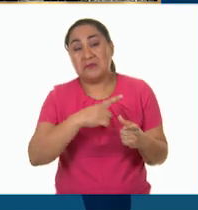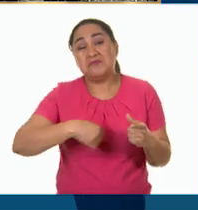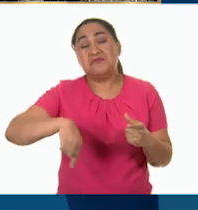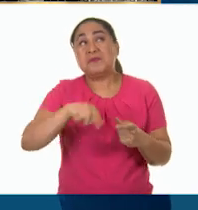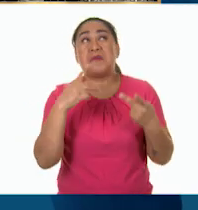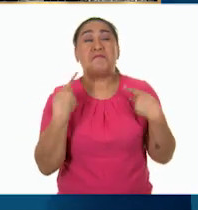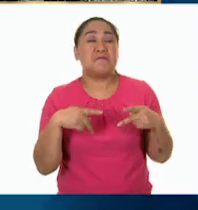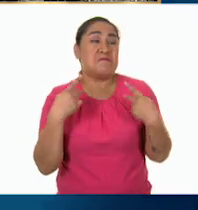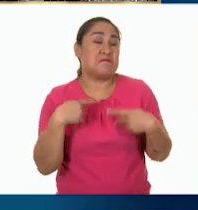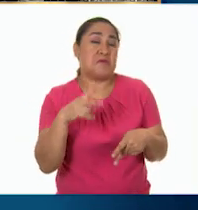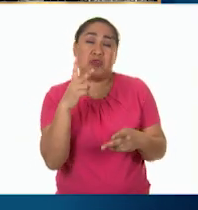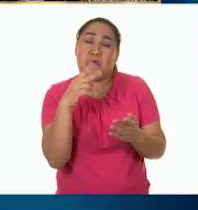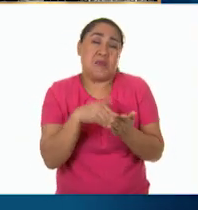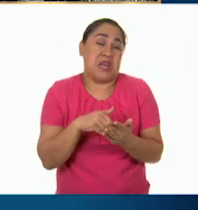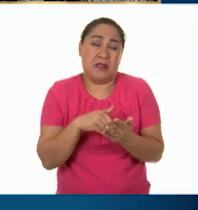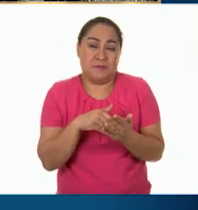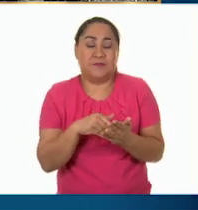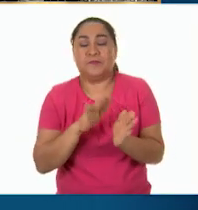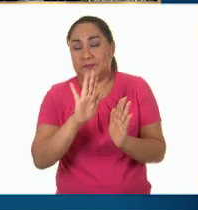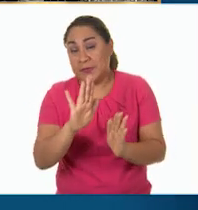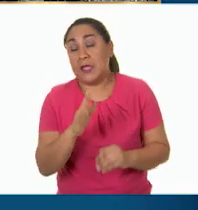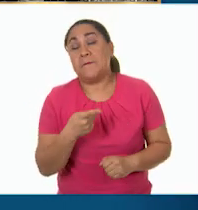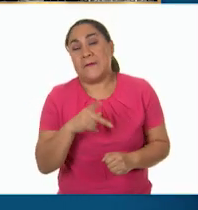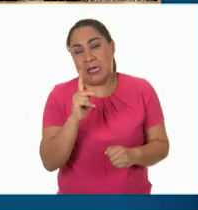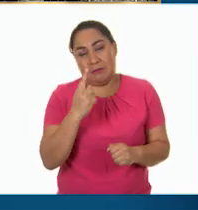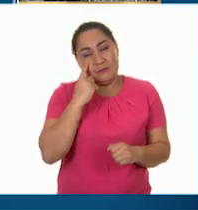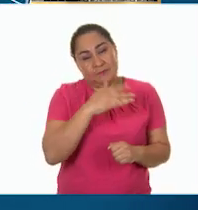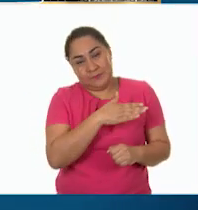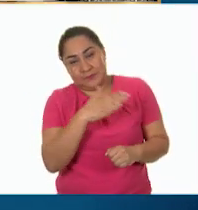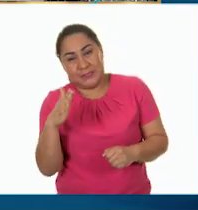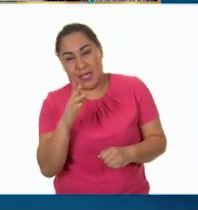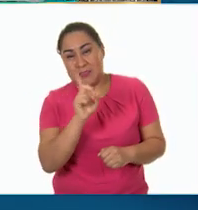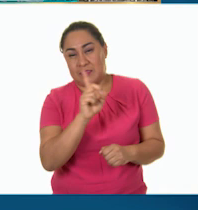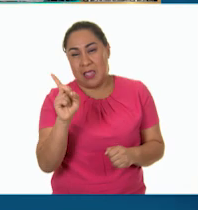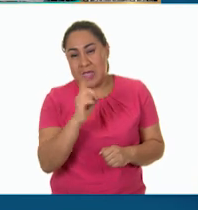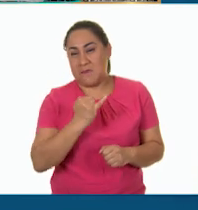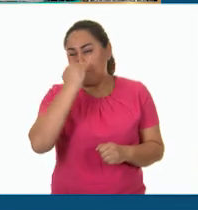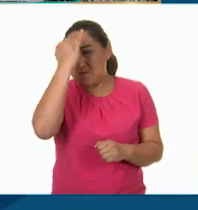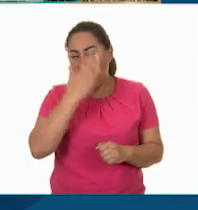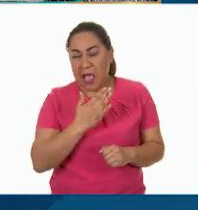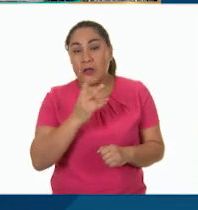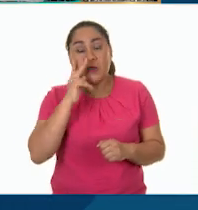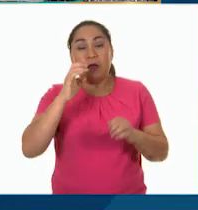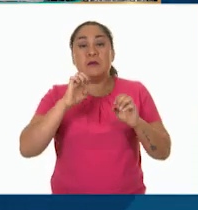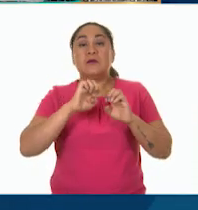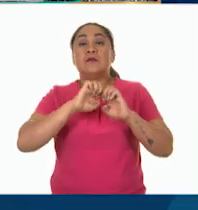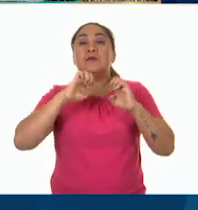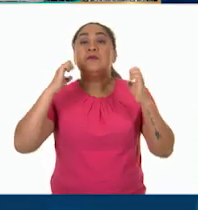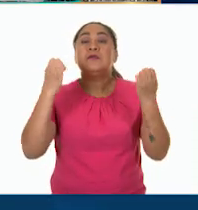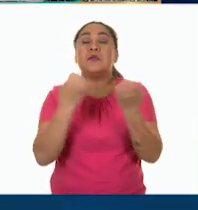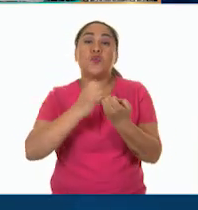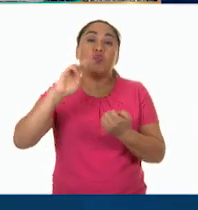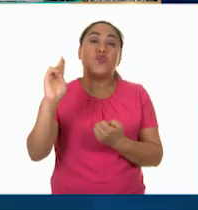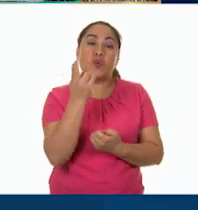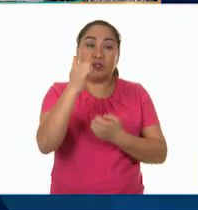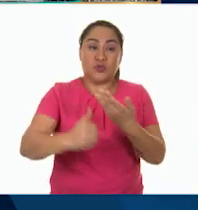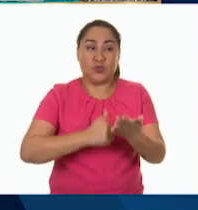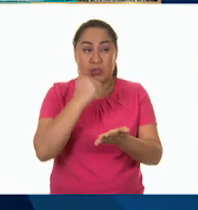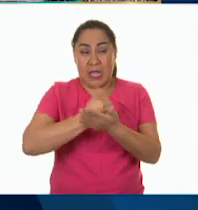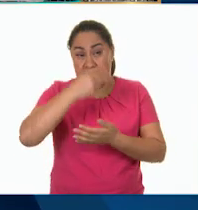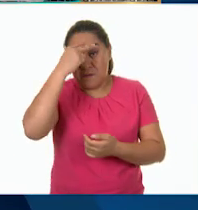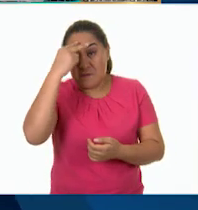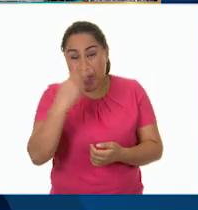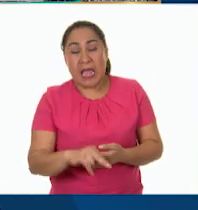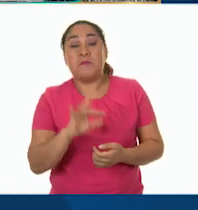de miles de personas. Pero, si vemos la imagen del lado derecho, podremos ver el Estadio Olímpico Universitario de la Ciudad de México,